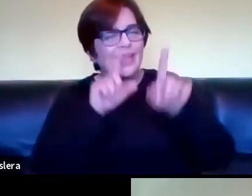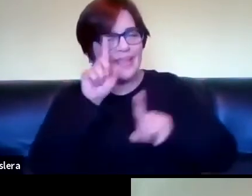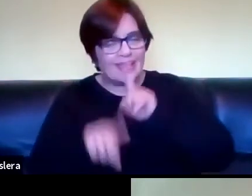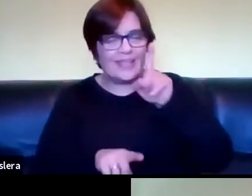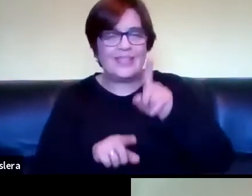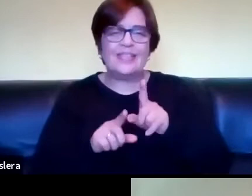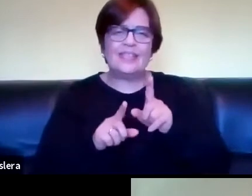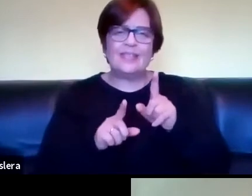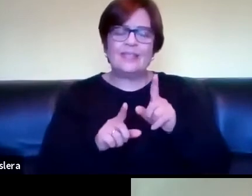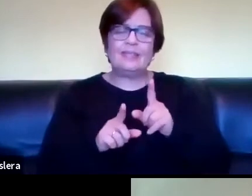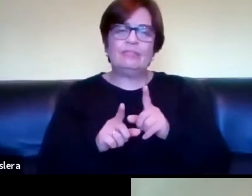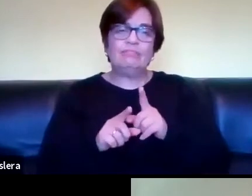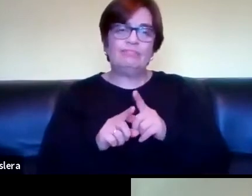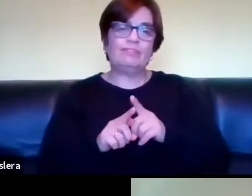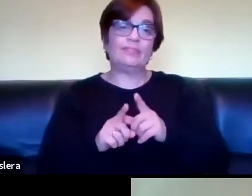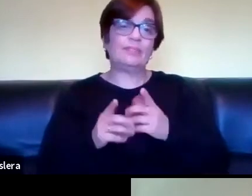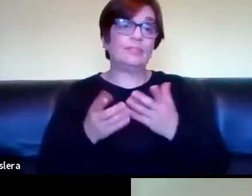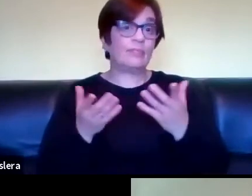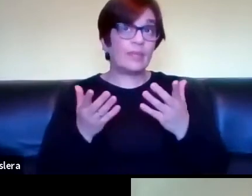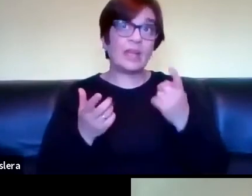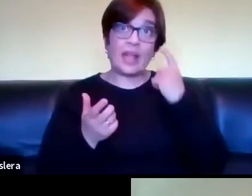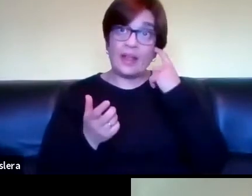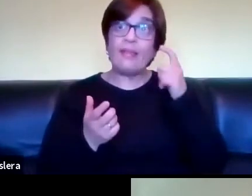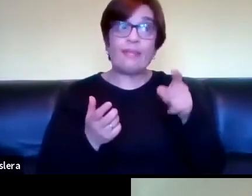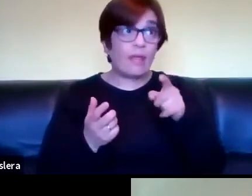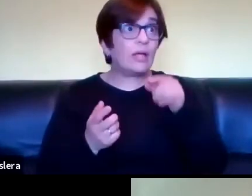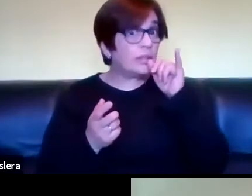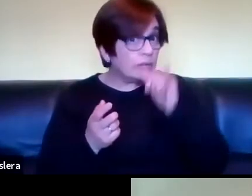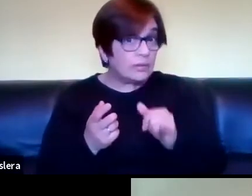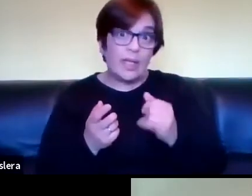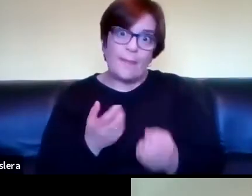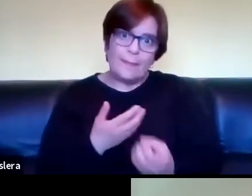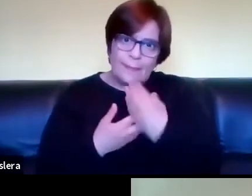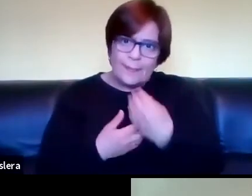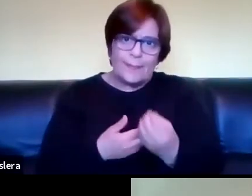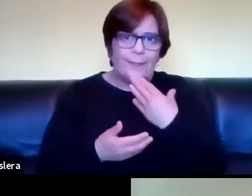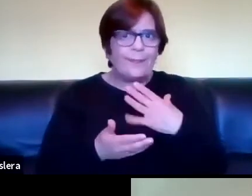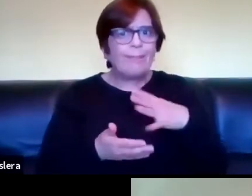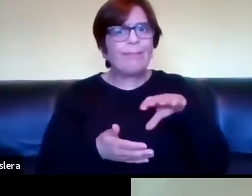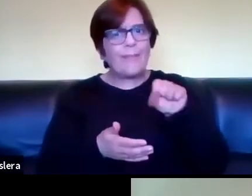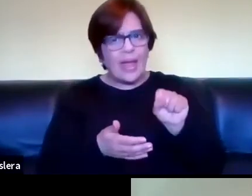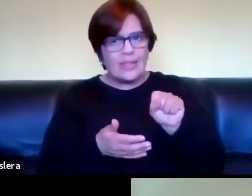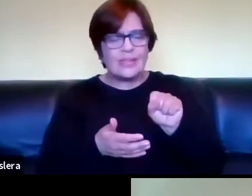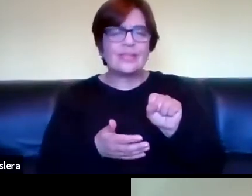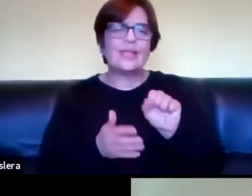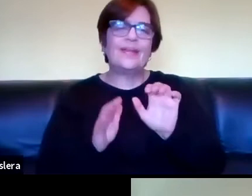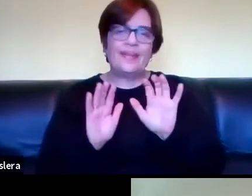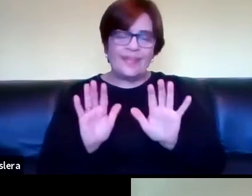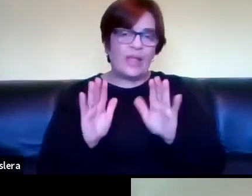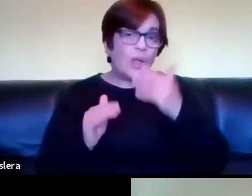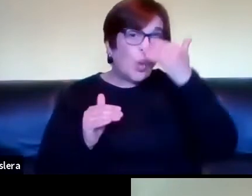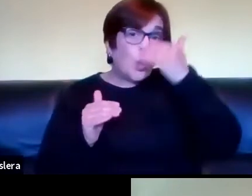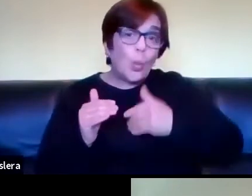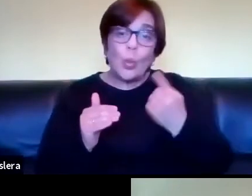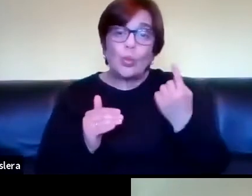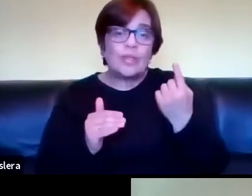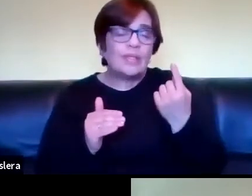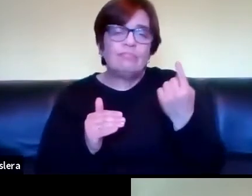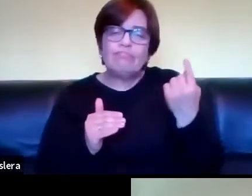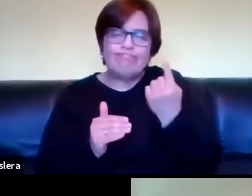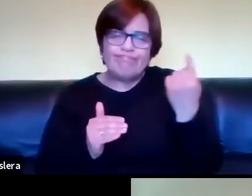que que bueno que la idea es que puedan seguir llegando así vamos a dejar los últimos minutos de